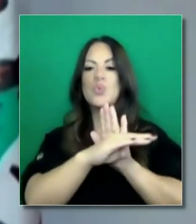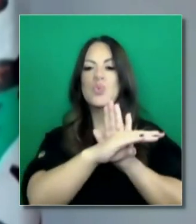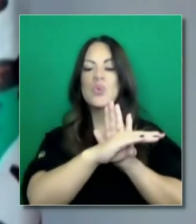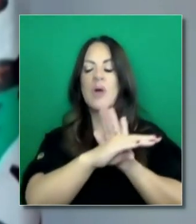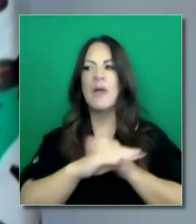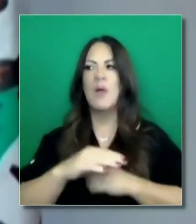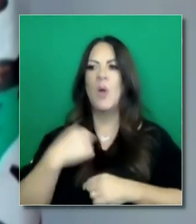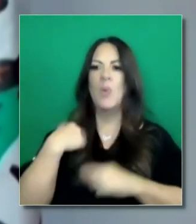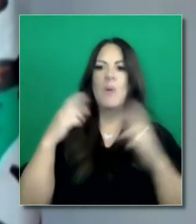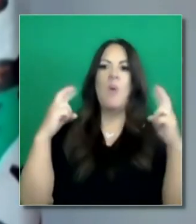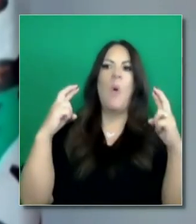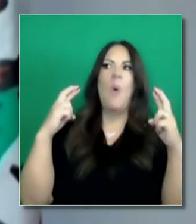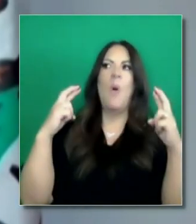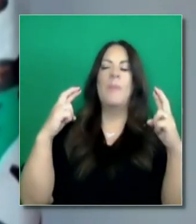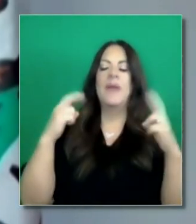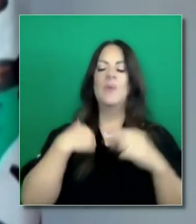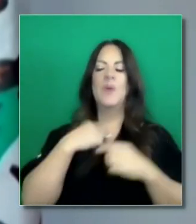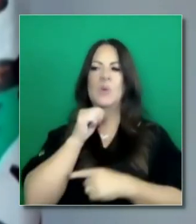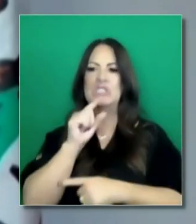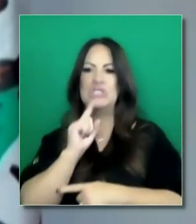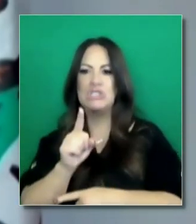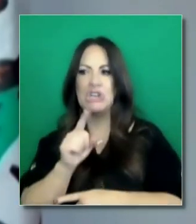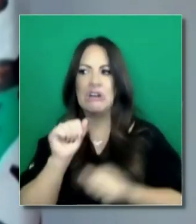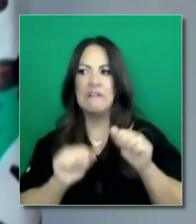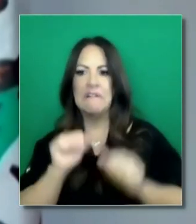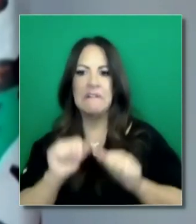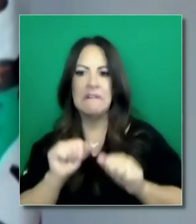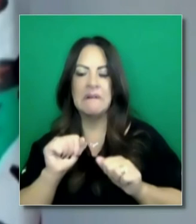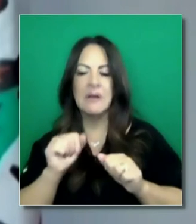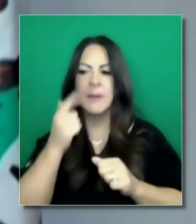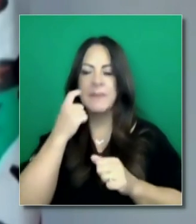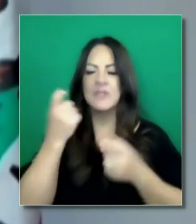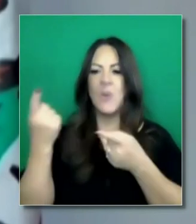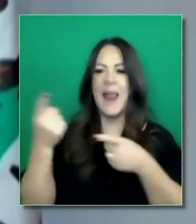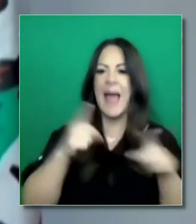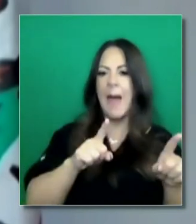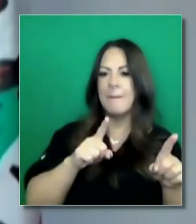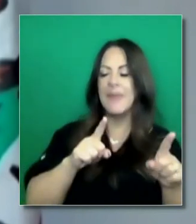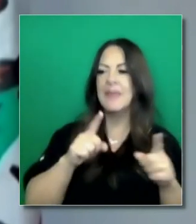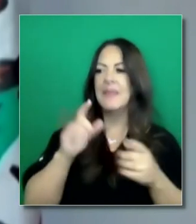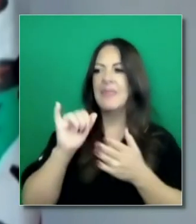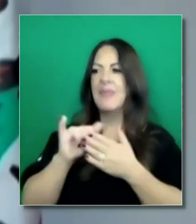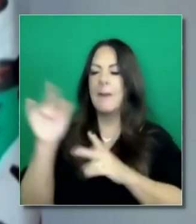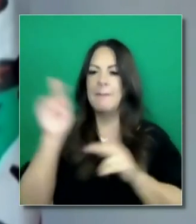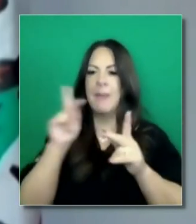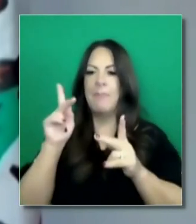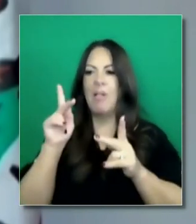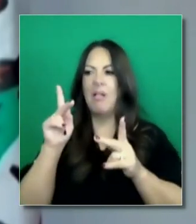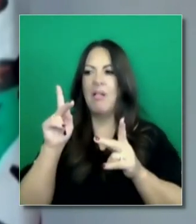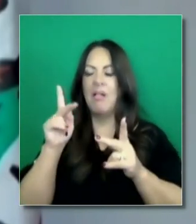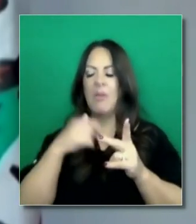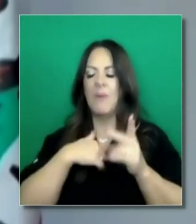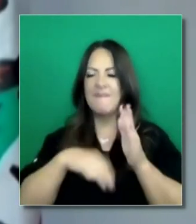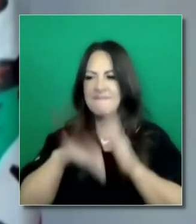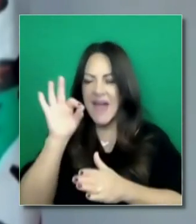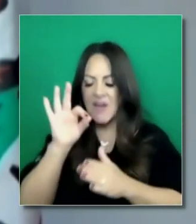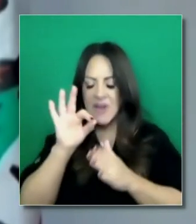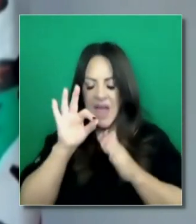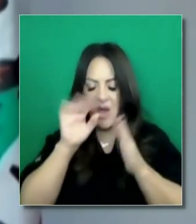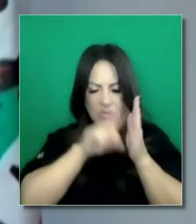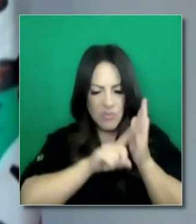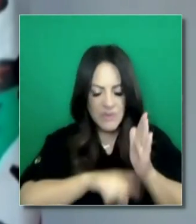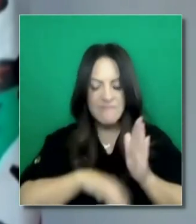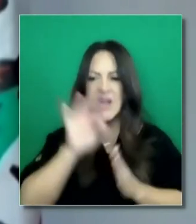lo que esperábamos. No estábamos seguros si lo íbamos a ver por alguna de las inquietudes alrededor de movimiento, los datos,